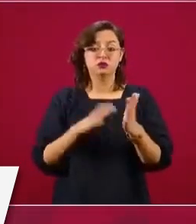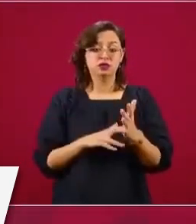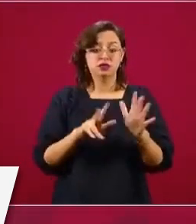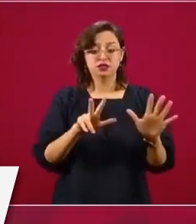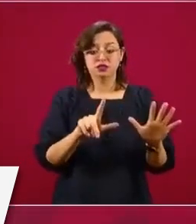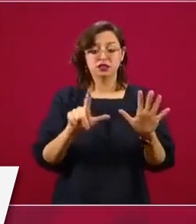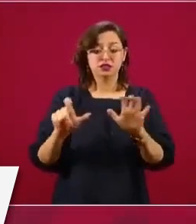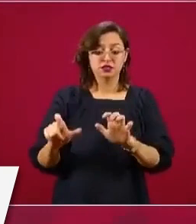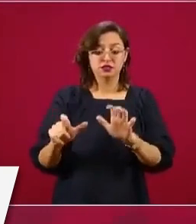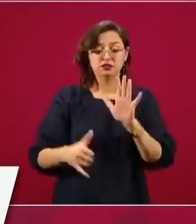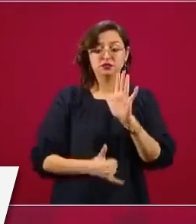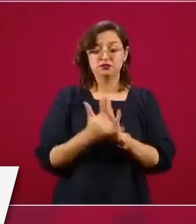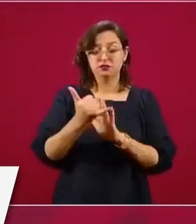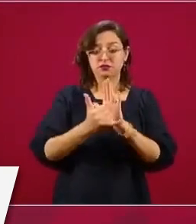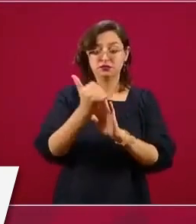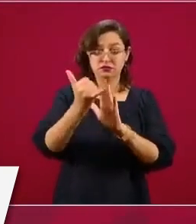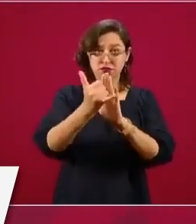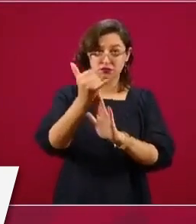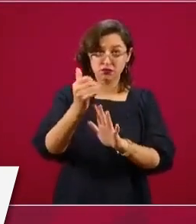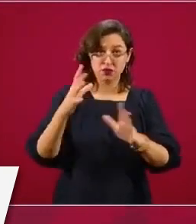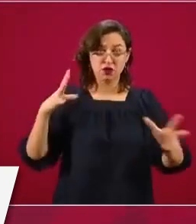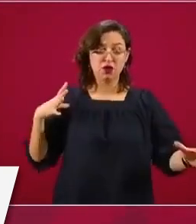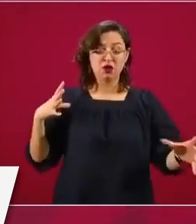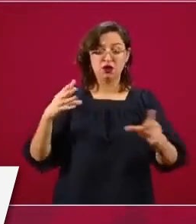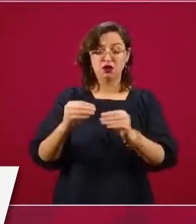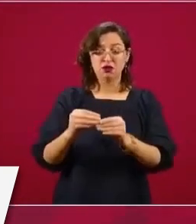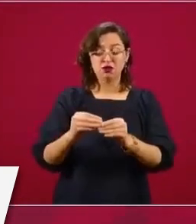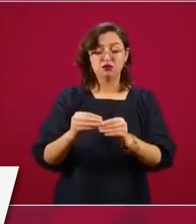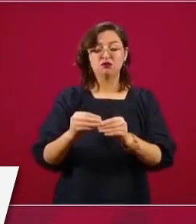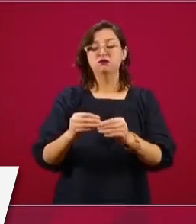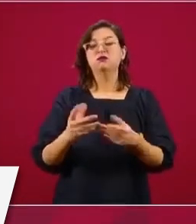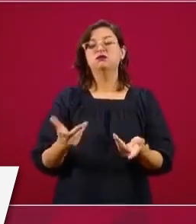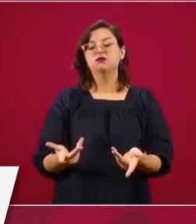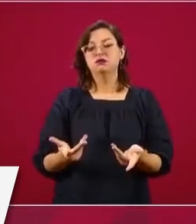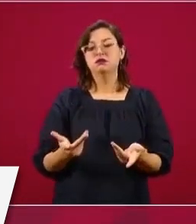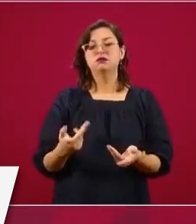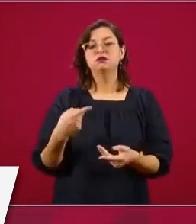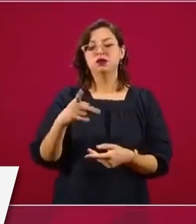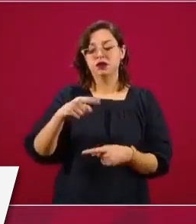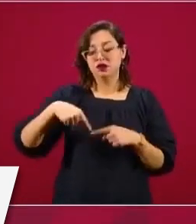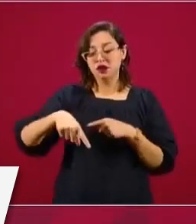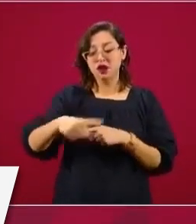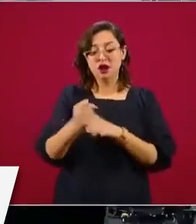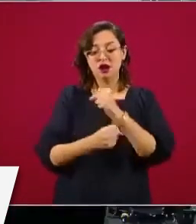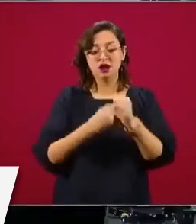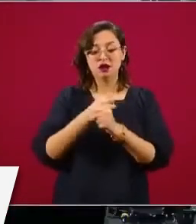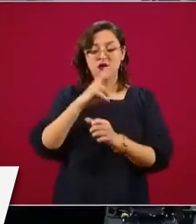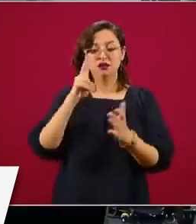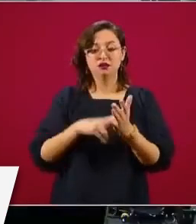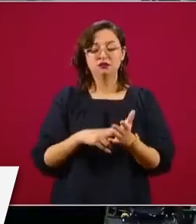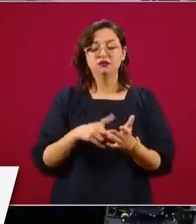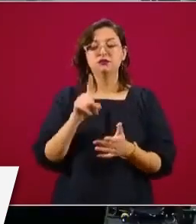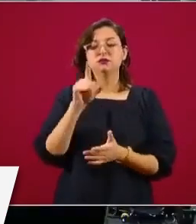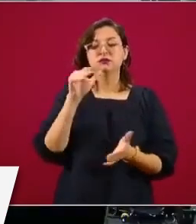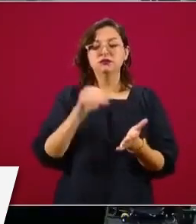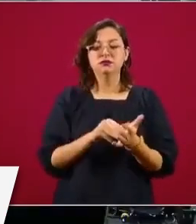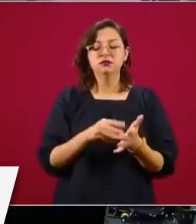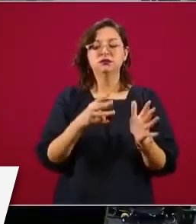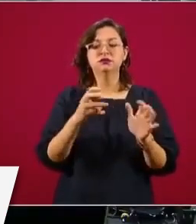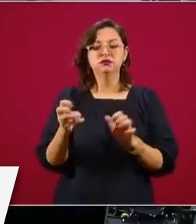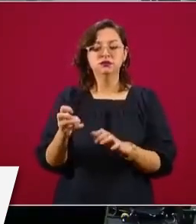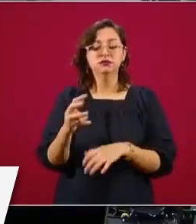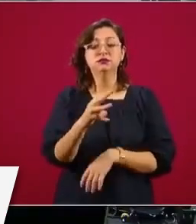tenemos que construir mil 350 y ya se está en proceso de construcción con los ingenieros